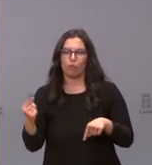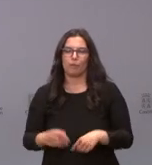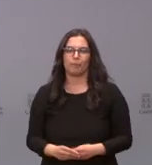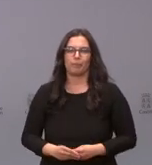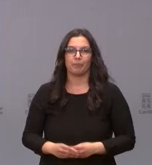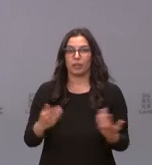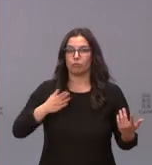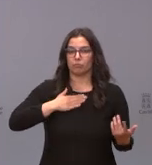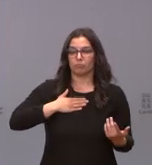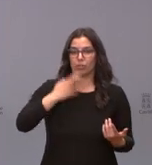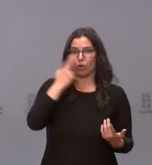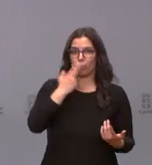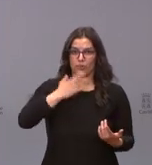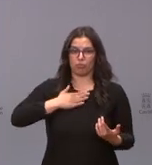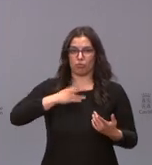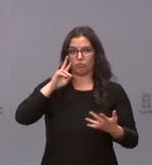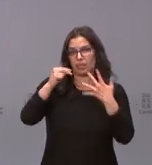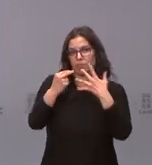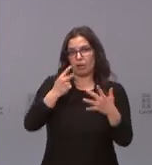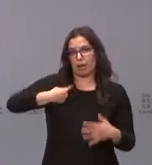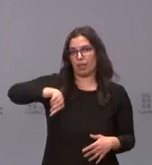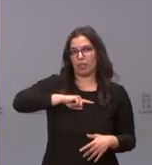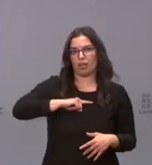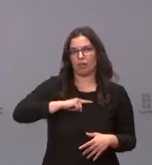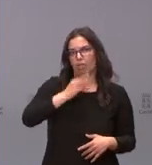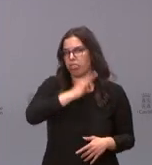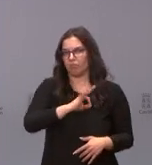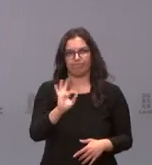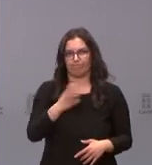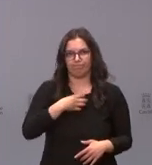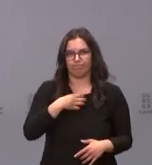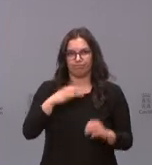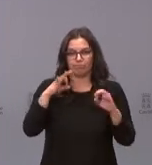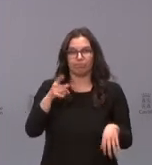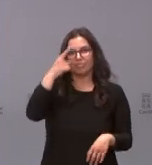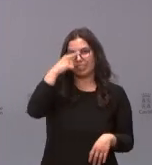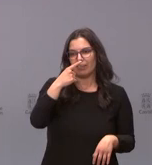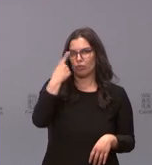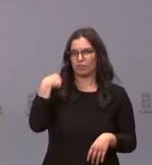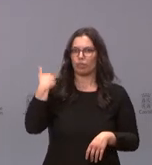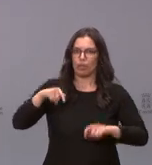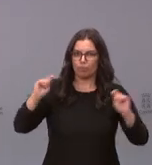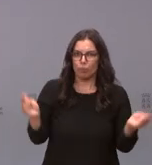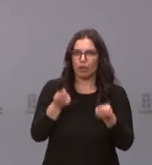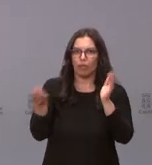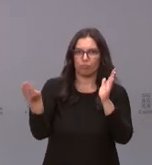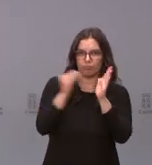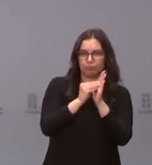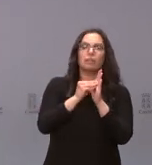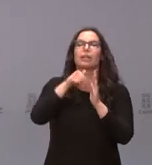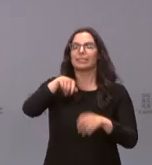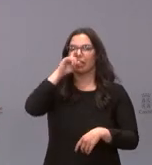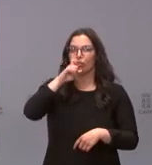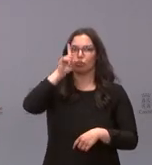Es un compromiso de transparencia ineludible. Saben que lo publicamos el año pasado, lo hemos publicado este, seguiremos haciéndolo